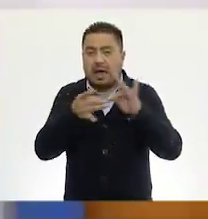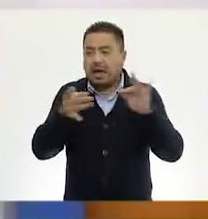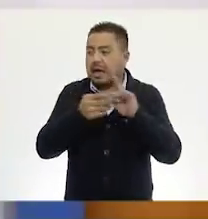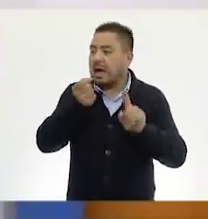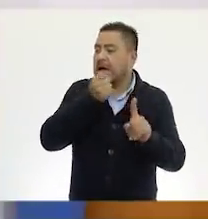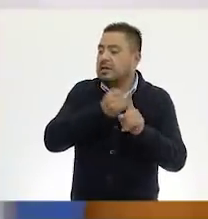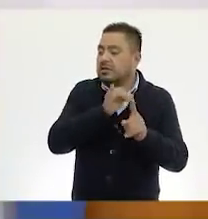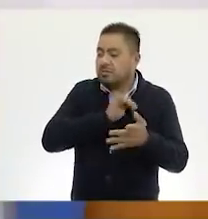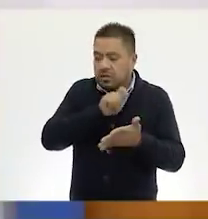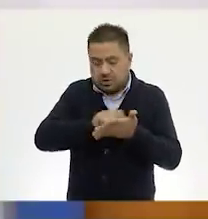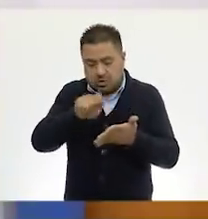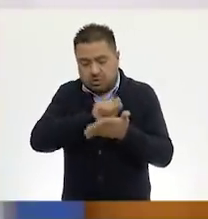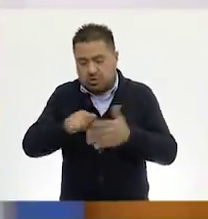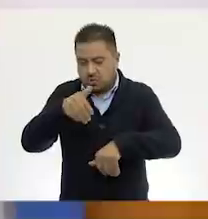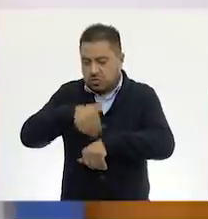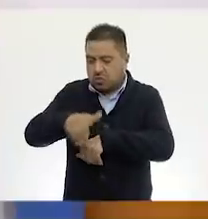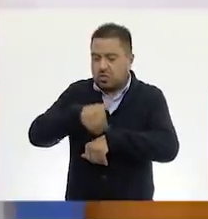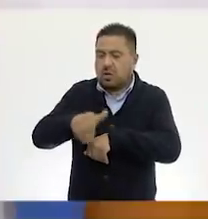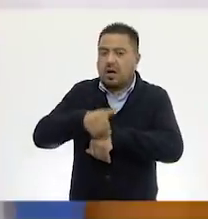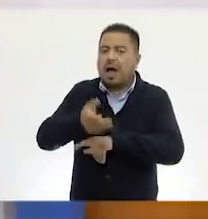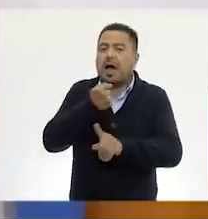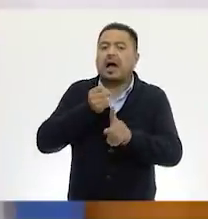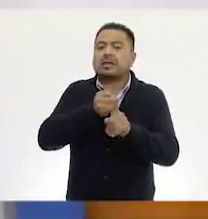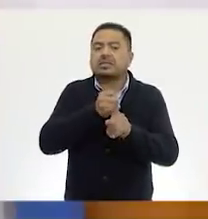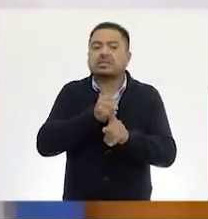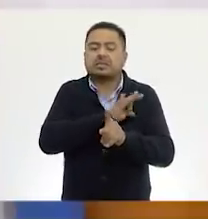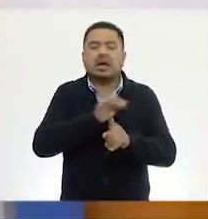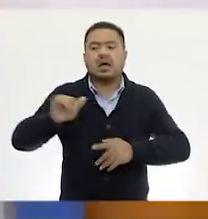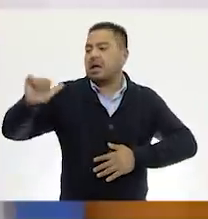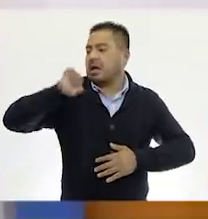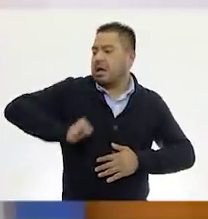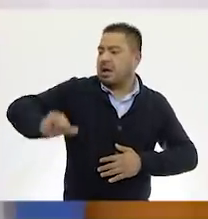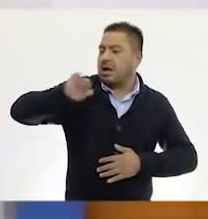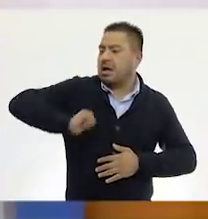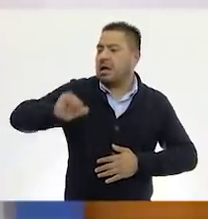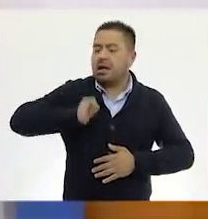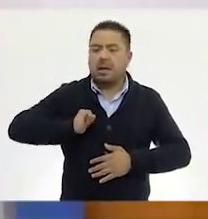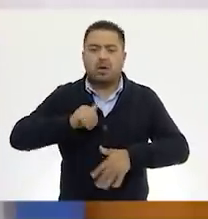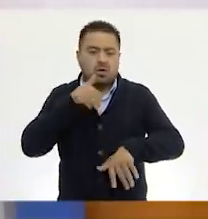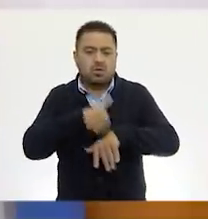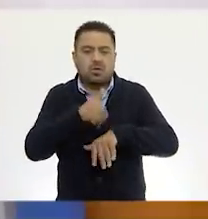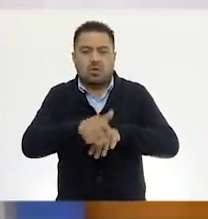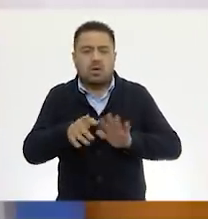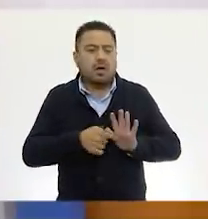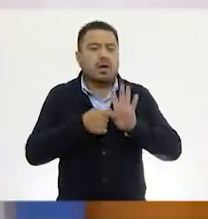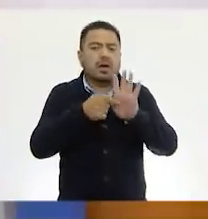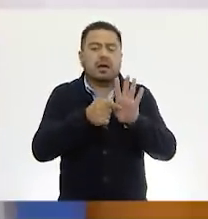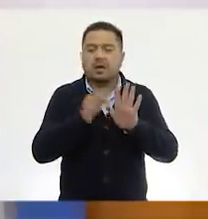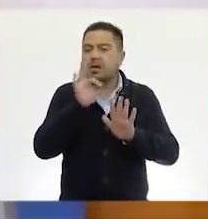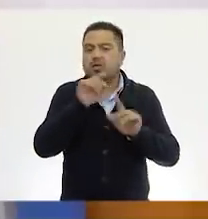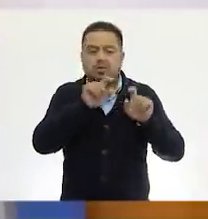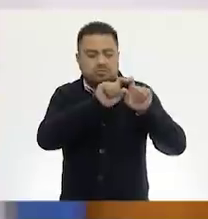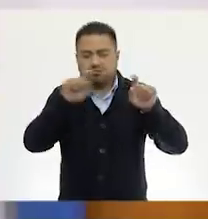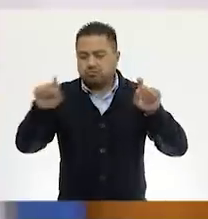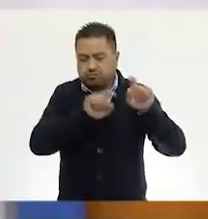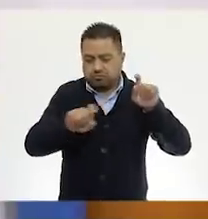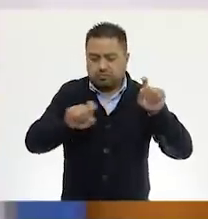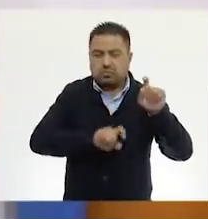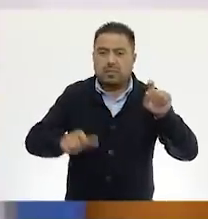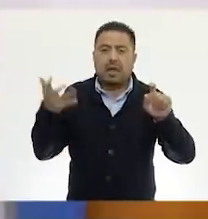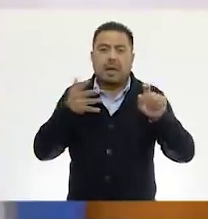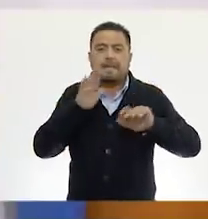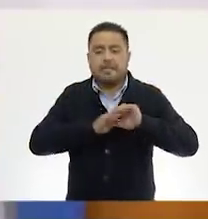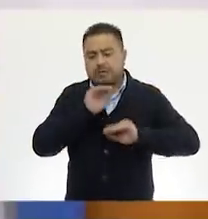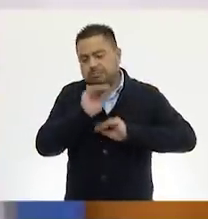podemos escribir los números. Así los escribían en la antigüedad. Los números iban representándolos a lo mejor por líneas y los íbamos